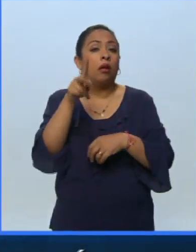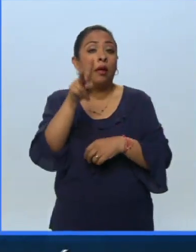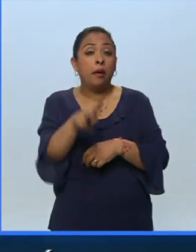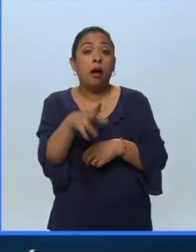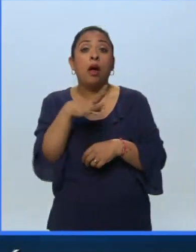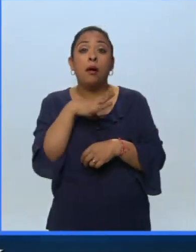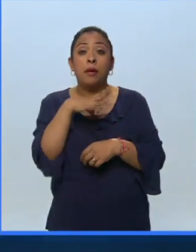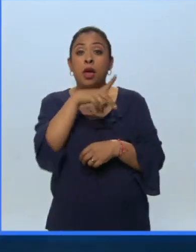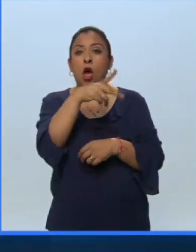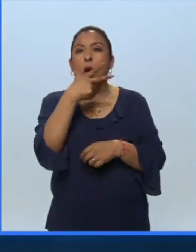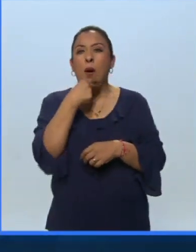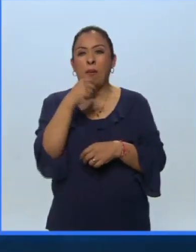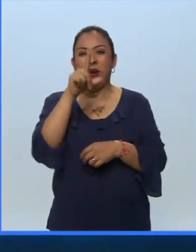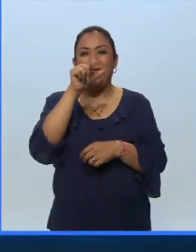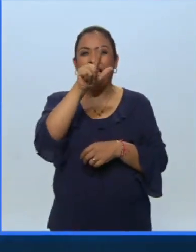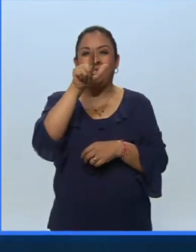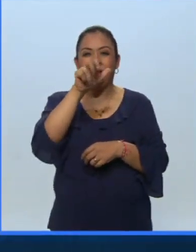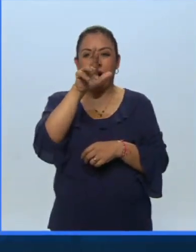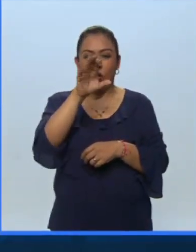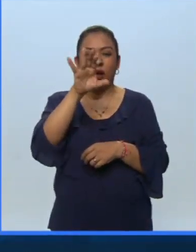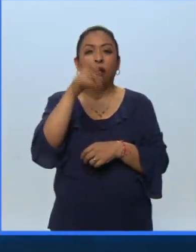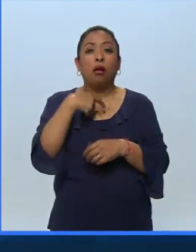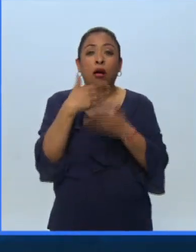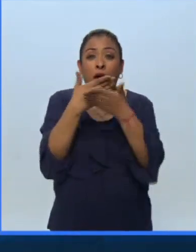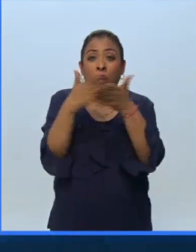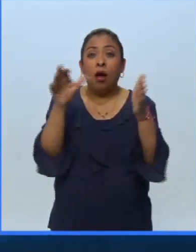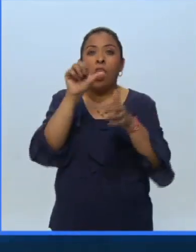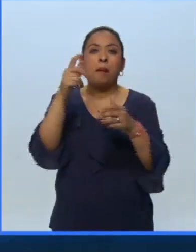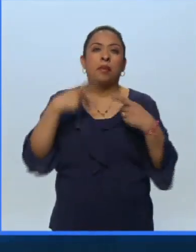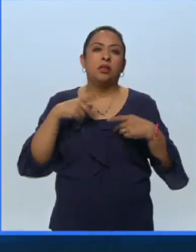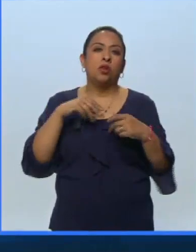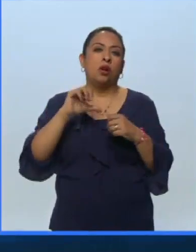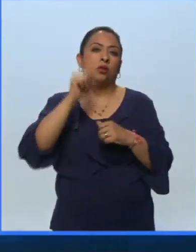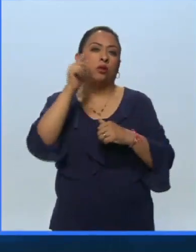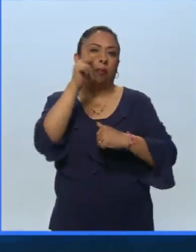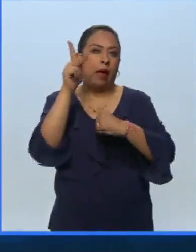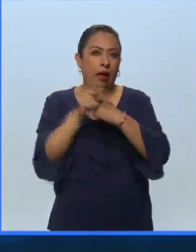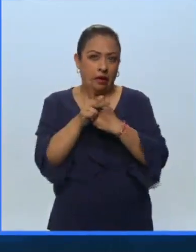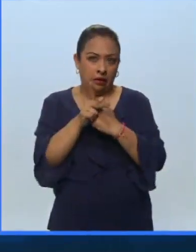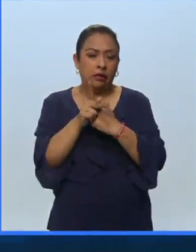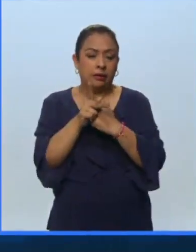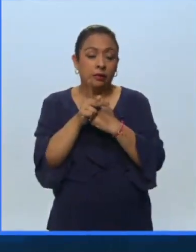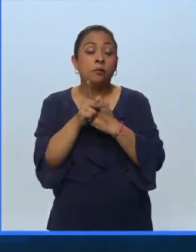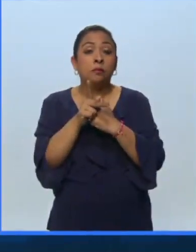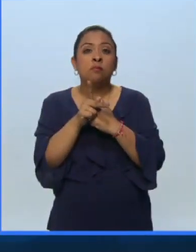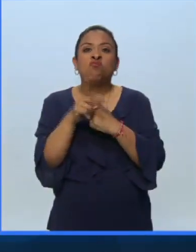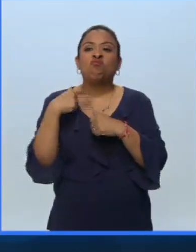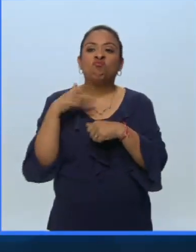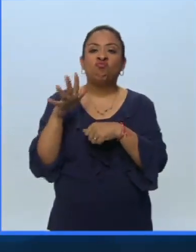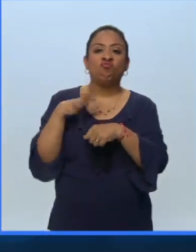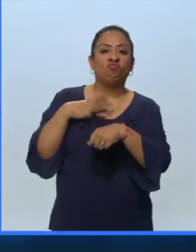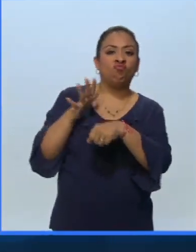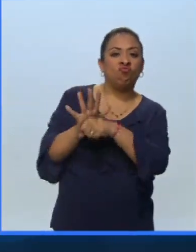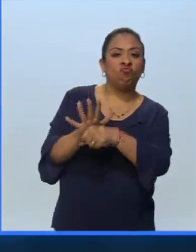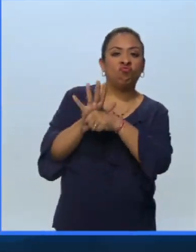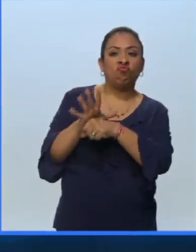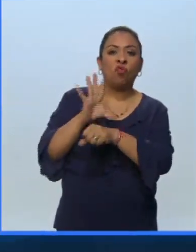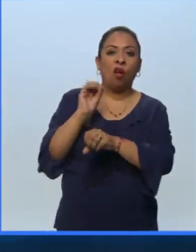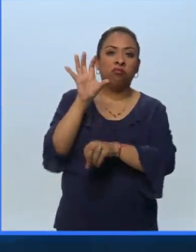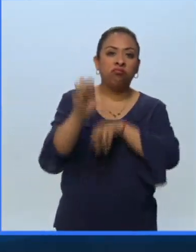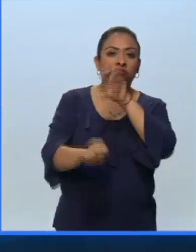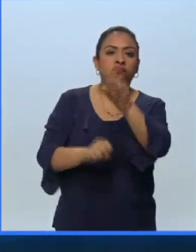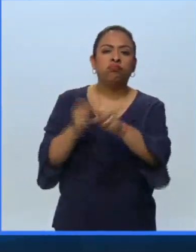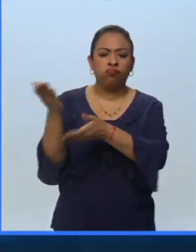Lázaro Cárdenas de abrir las puertas a extranjeros que estaban siendo oprimidos y estaban siendo perseguidos